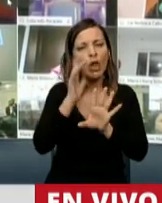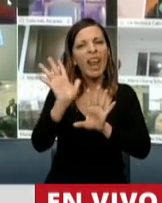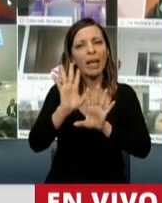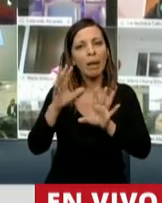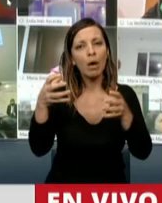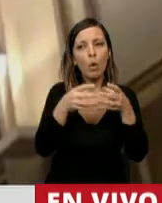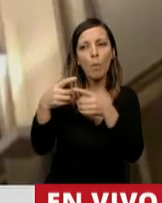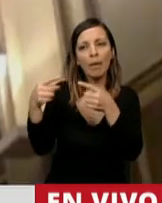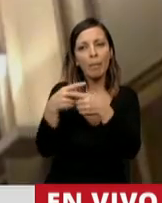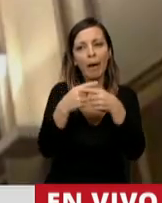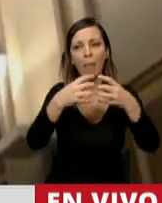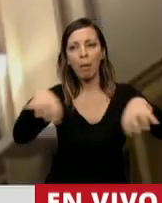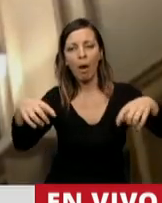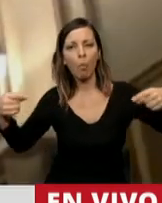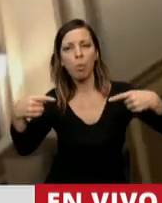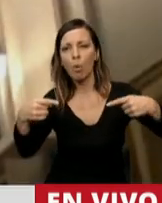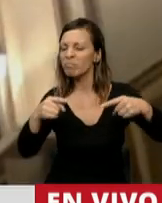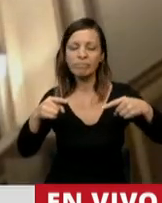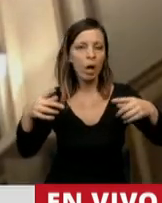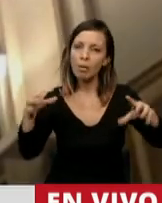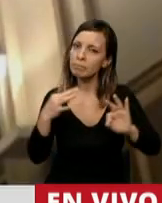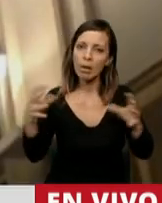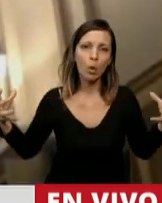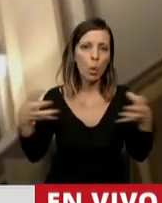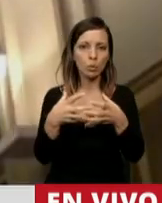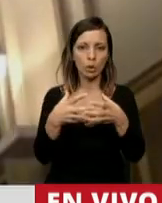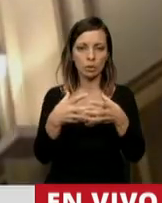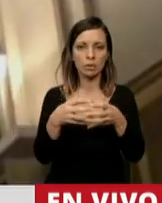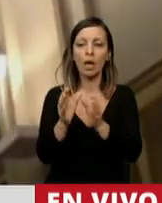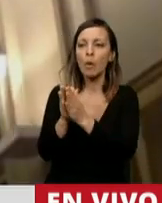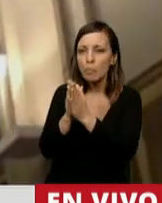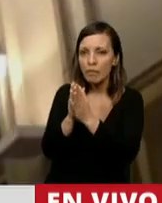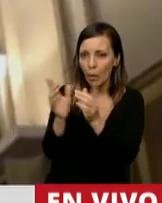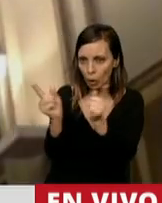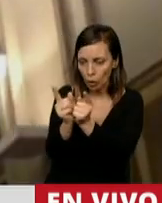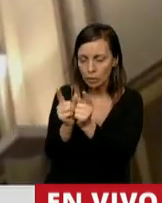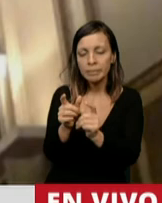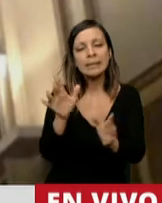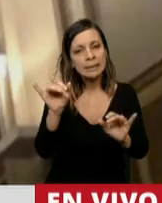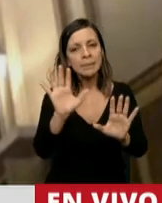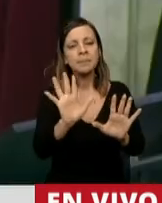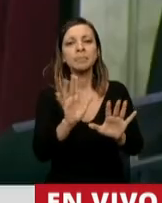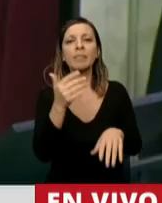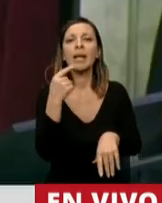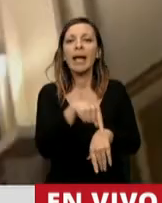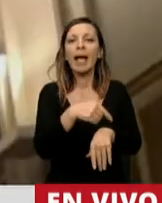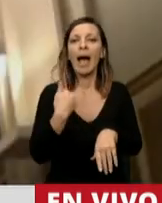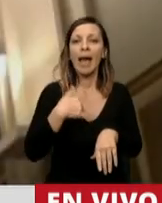que está mucho más allá de nuestra diferencia. Diputado, va a redondeando. Que que la Argentina no